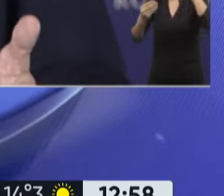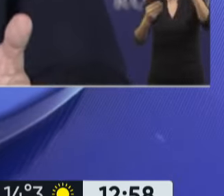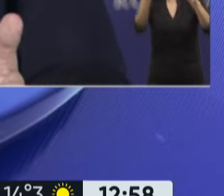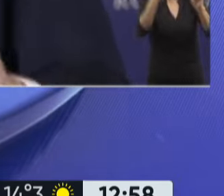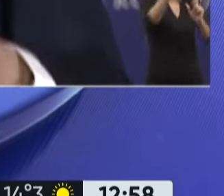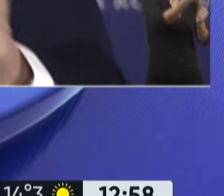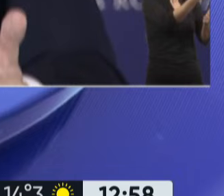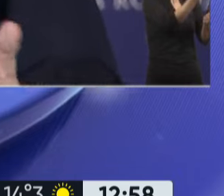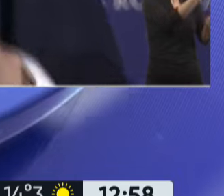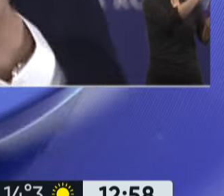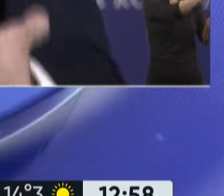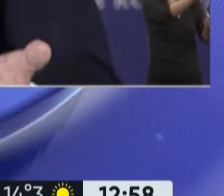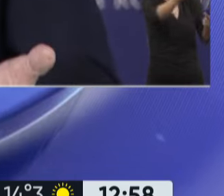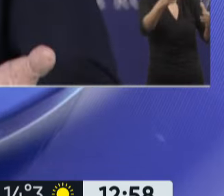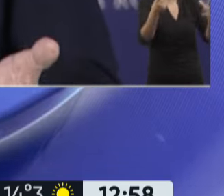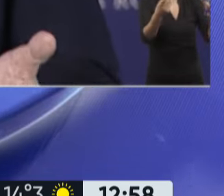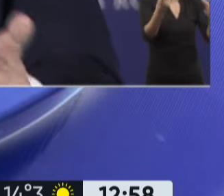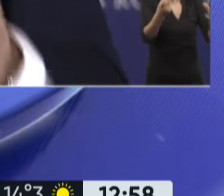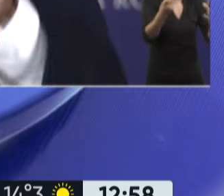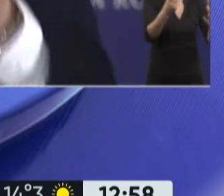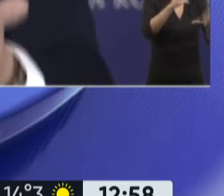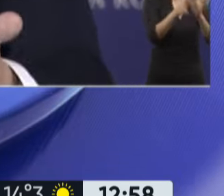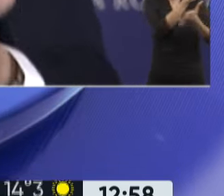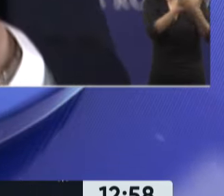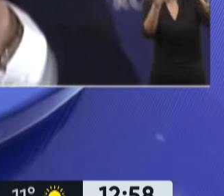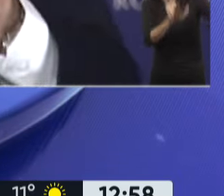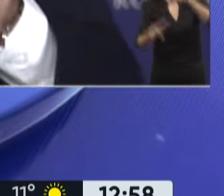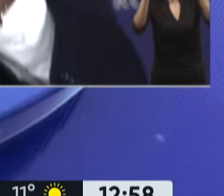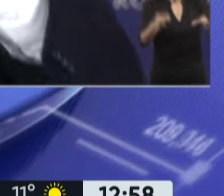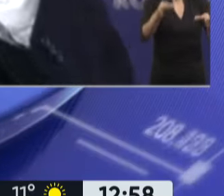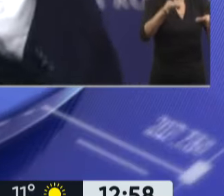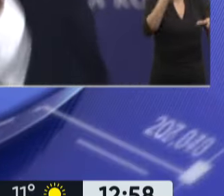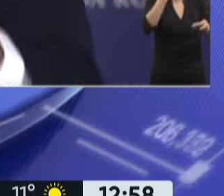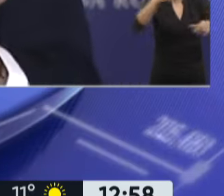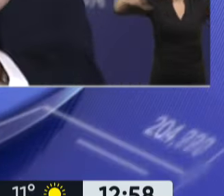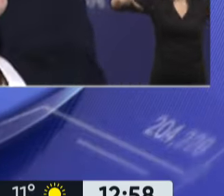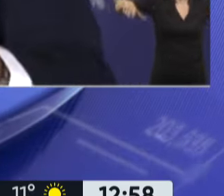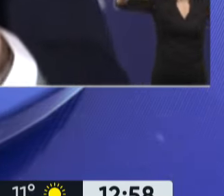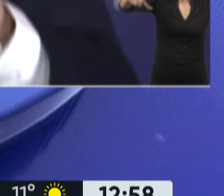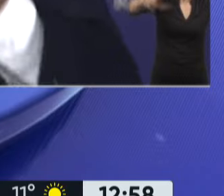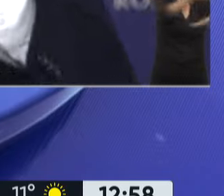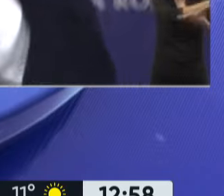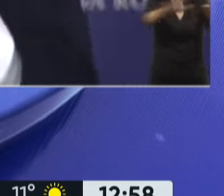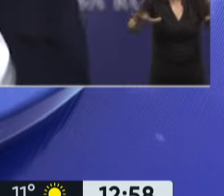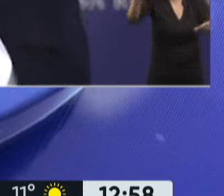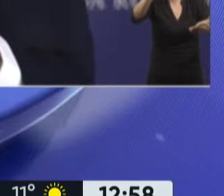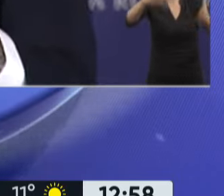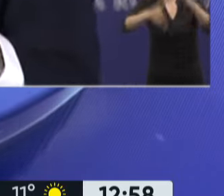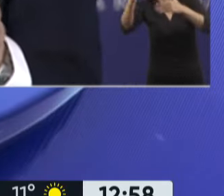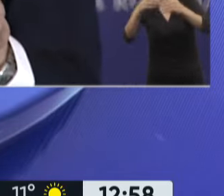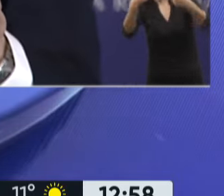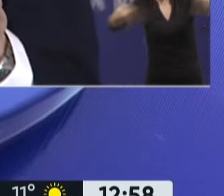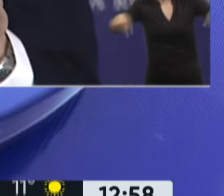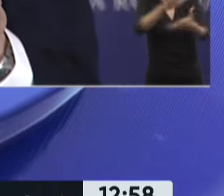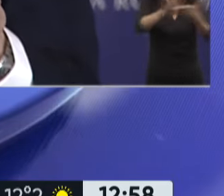necesitarían tener en una nueva estructura, campos de juego nuevo, instalaciones nuevas. Hay clubes que